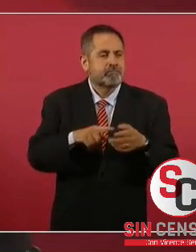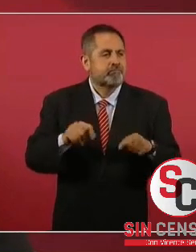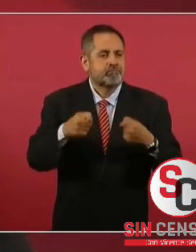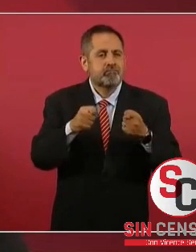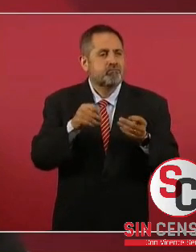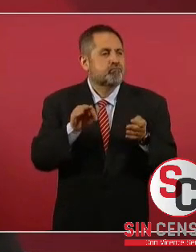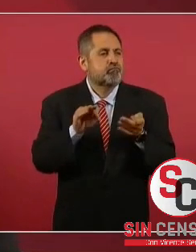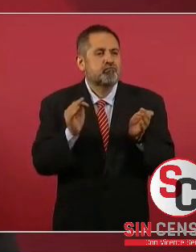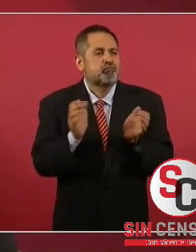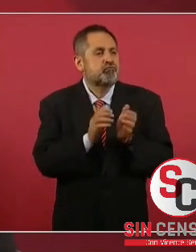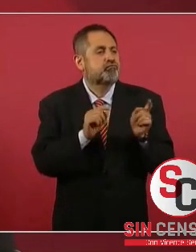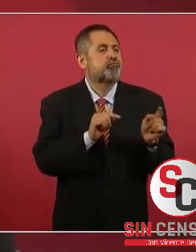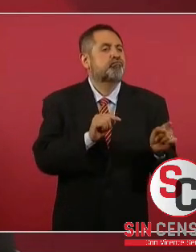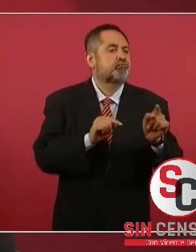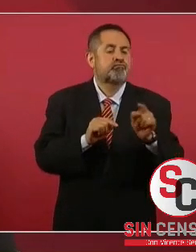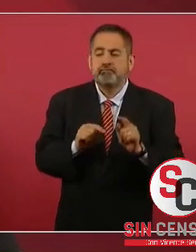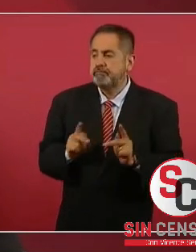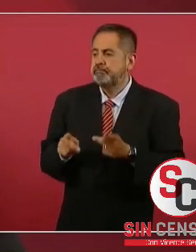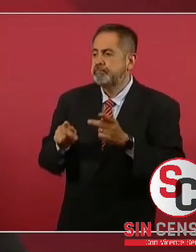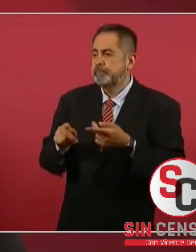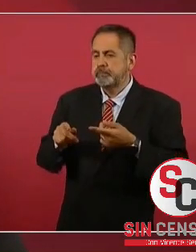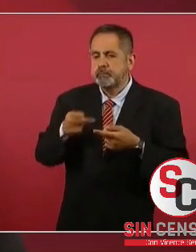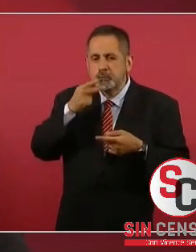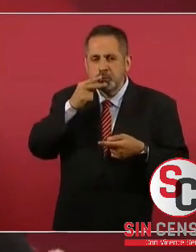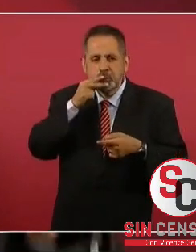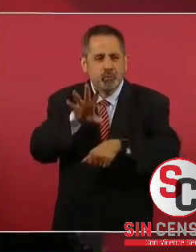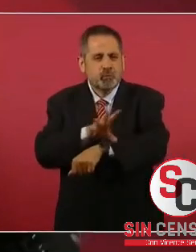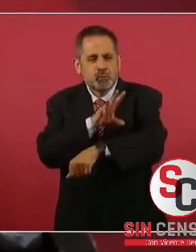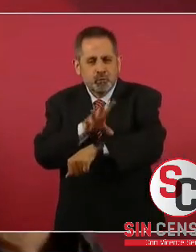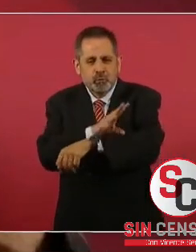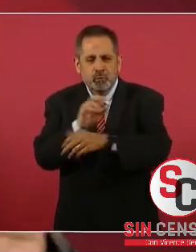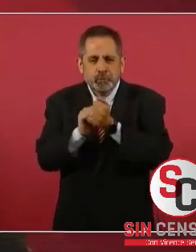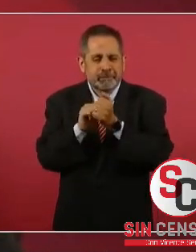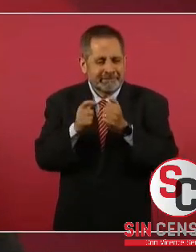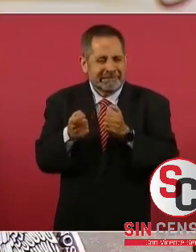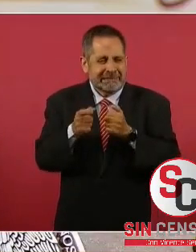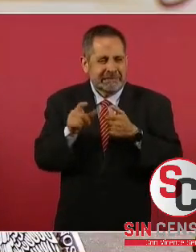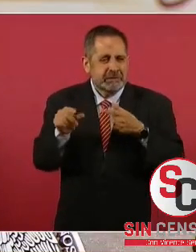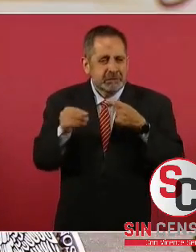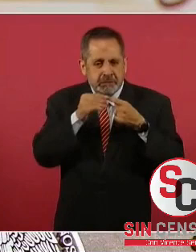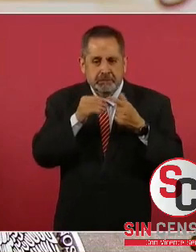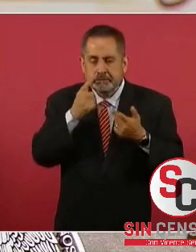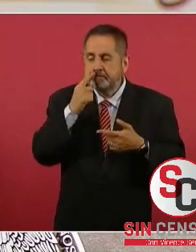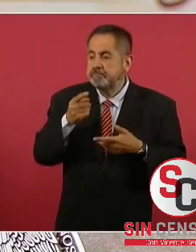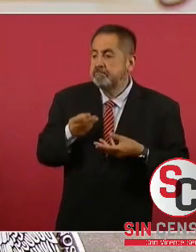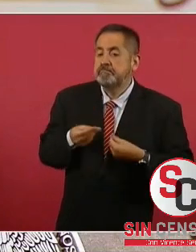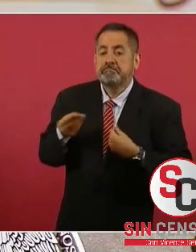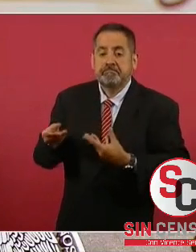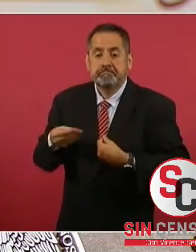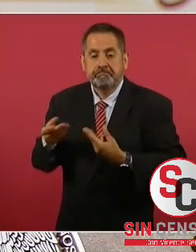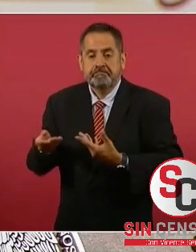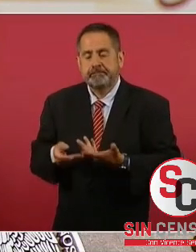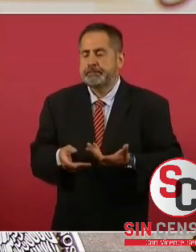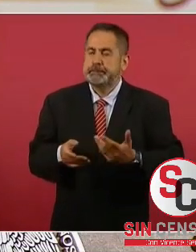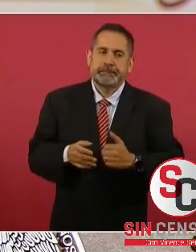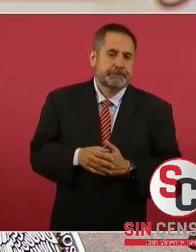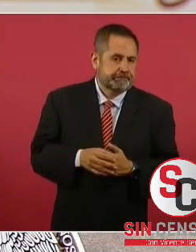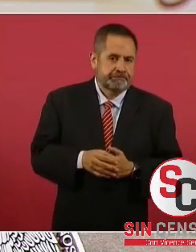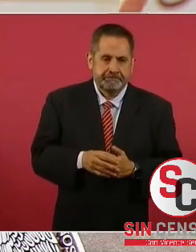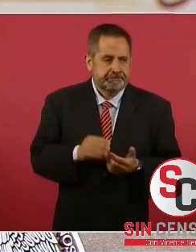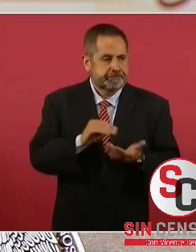que están vendiendo diversos productos de consumo a través de la inhalación y han seguido